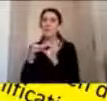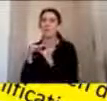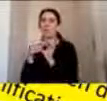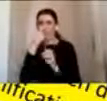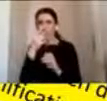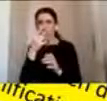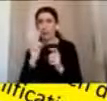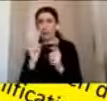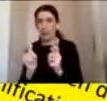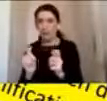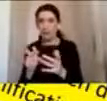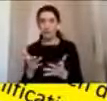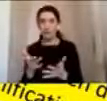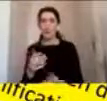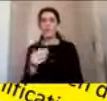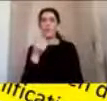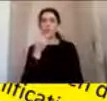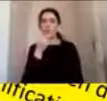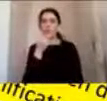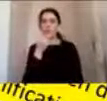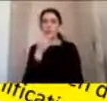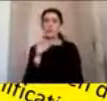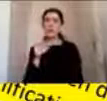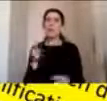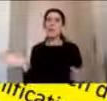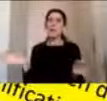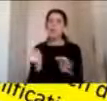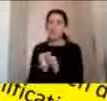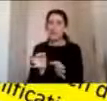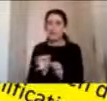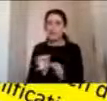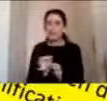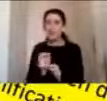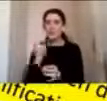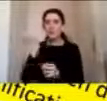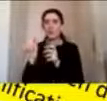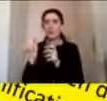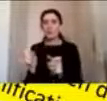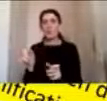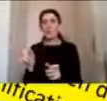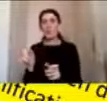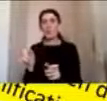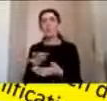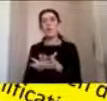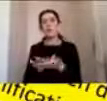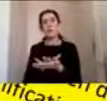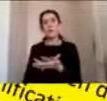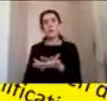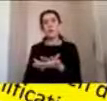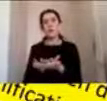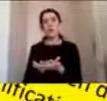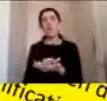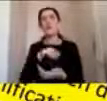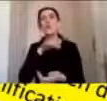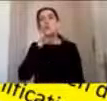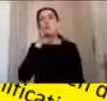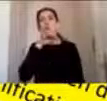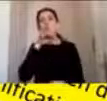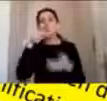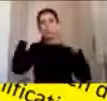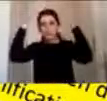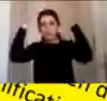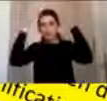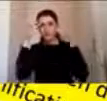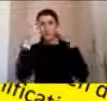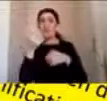cuidadores, ideas de fatalidad, de exageración, en el uso de elementos de protección personal y también creencias